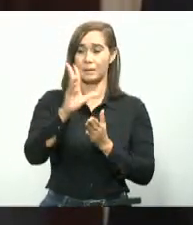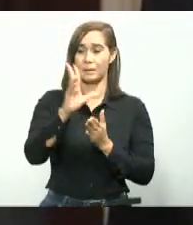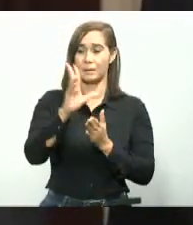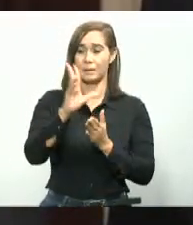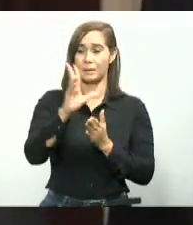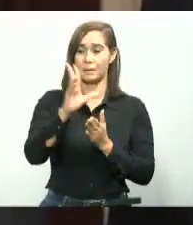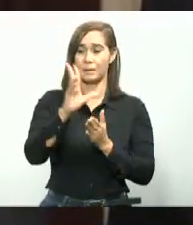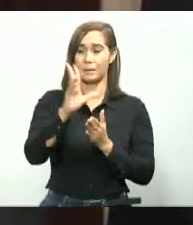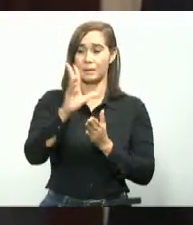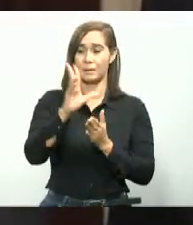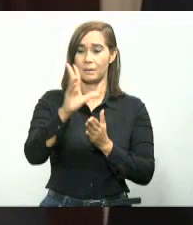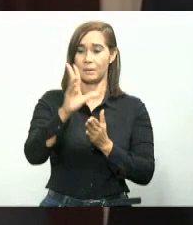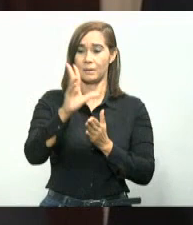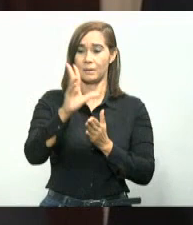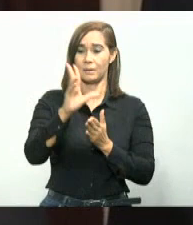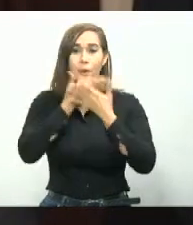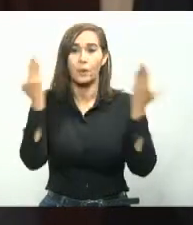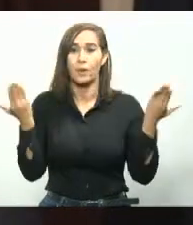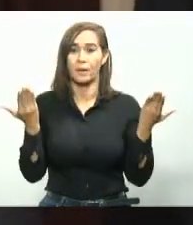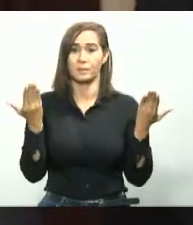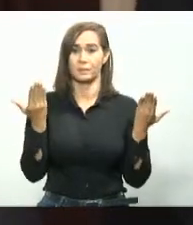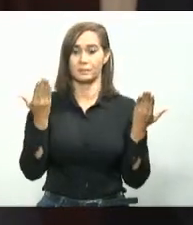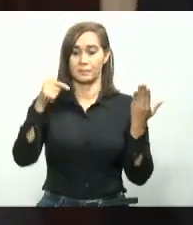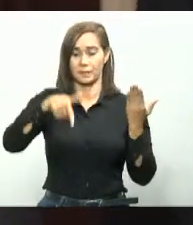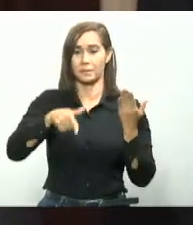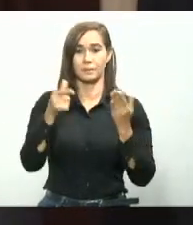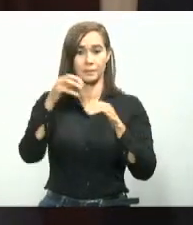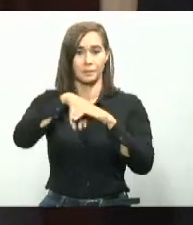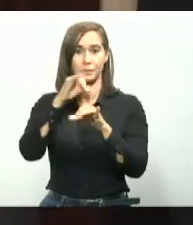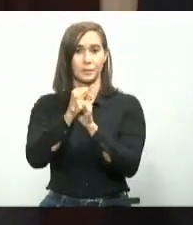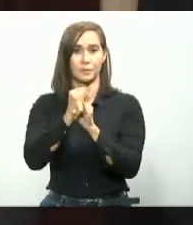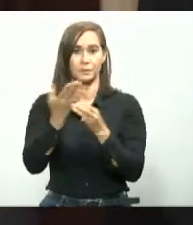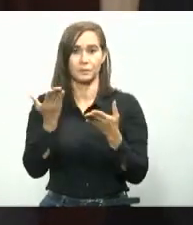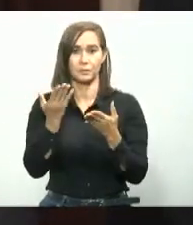en nuestras instituciones.